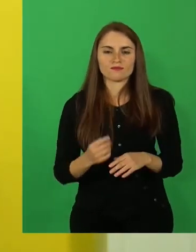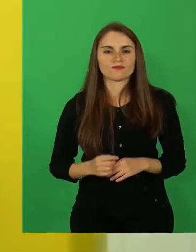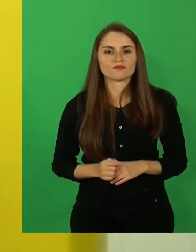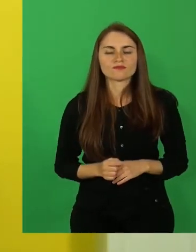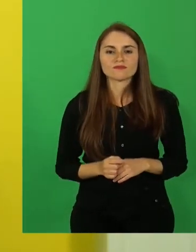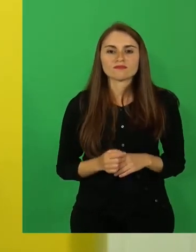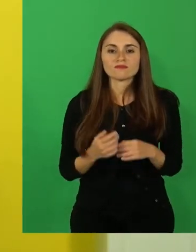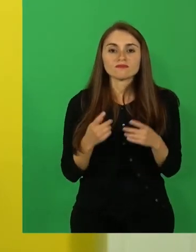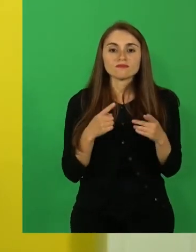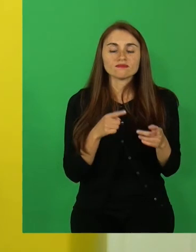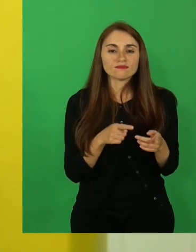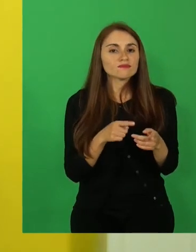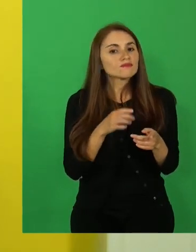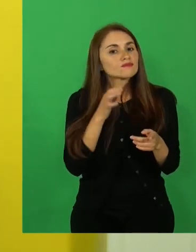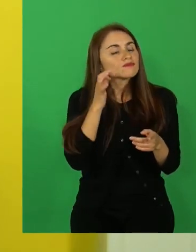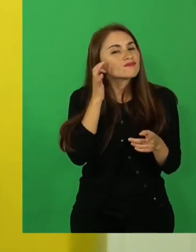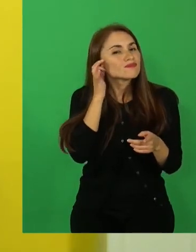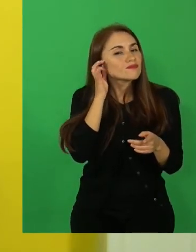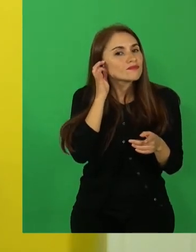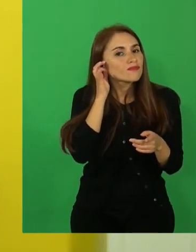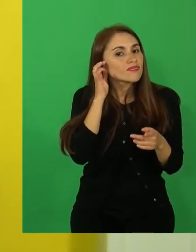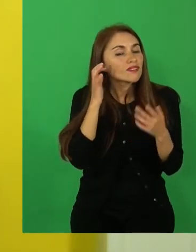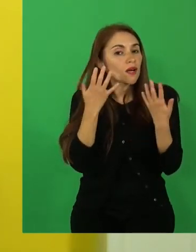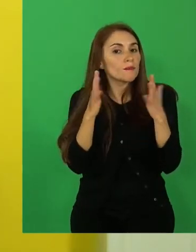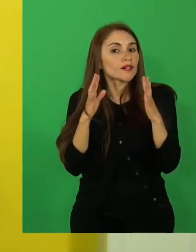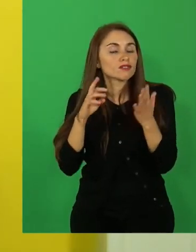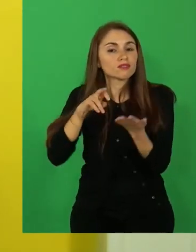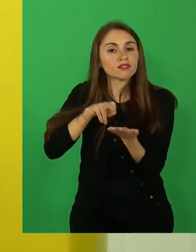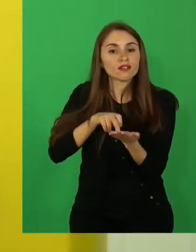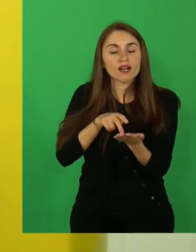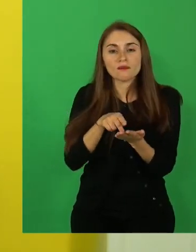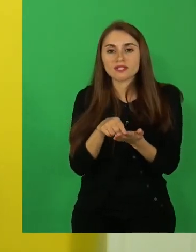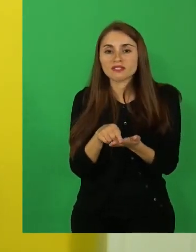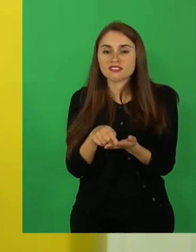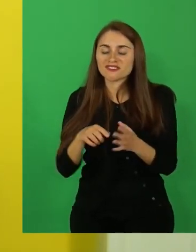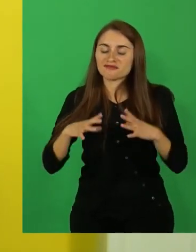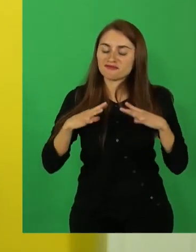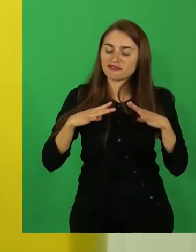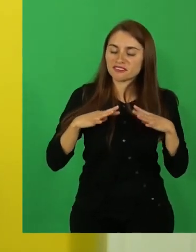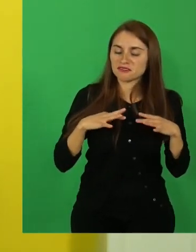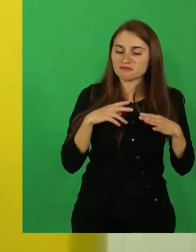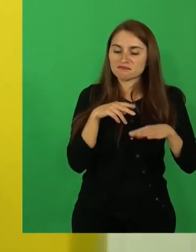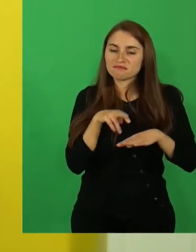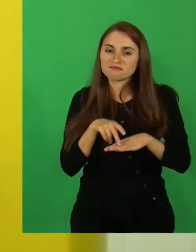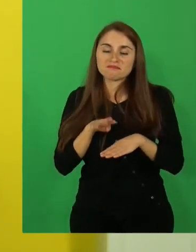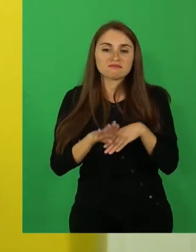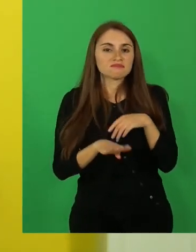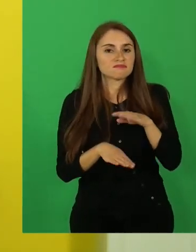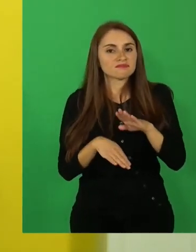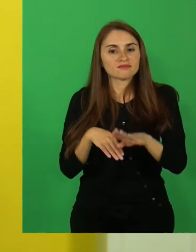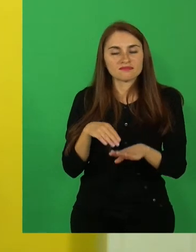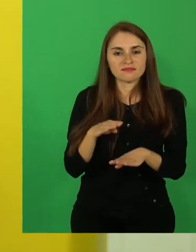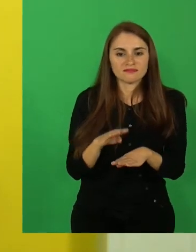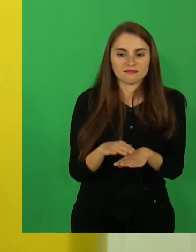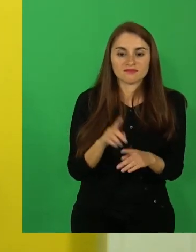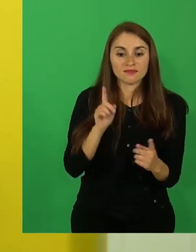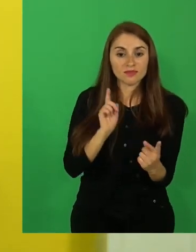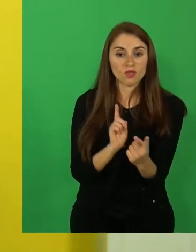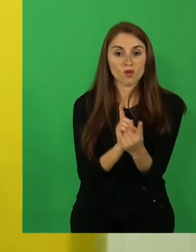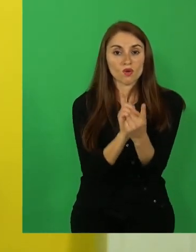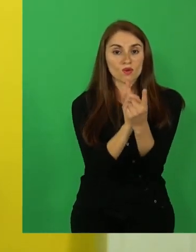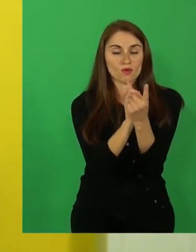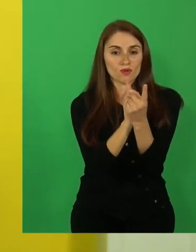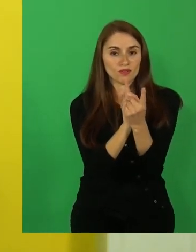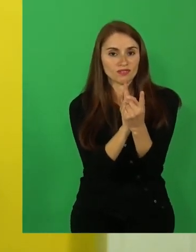Ella, con sus manos, como iba caminando feliz, al encuentro de ese otro